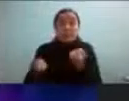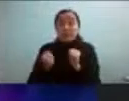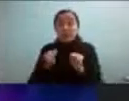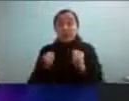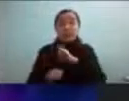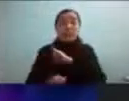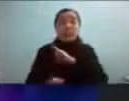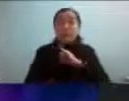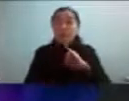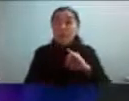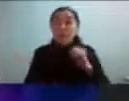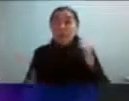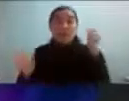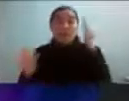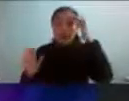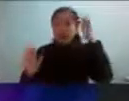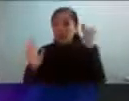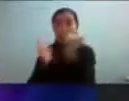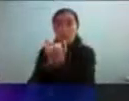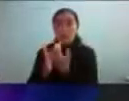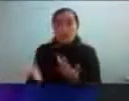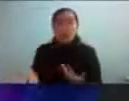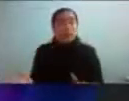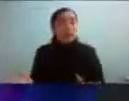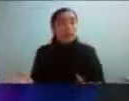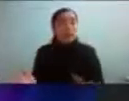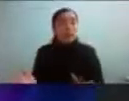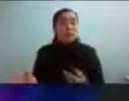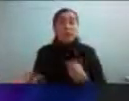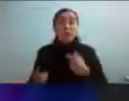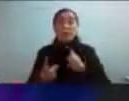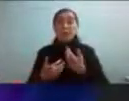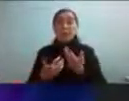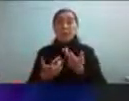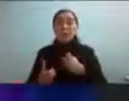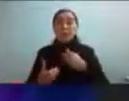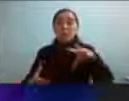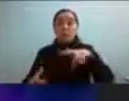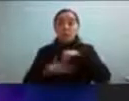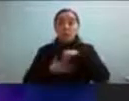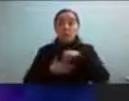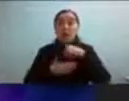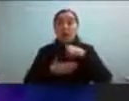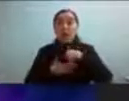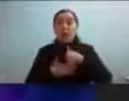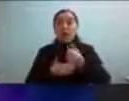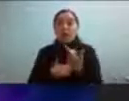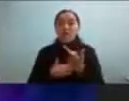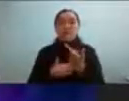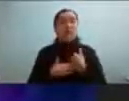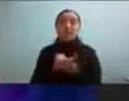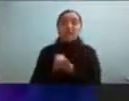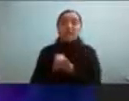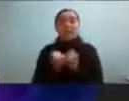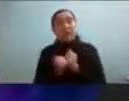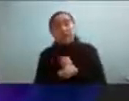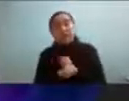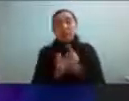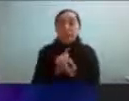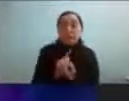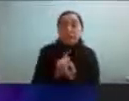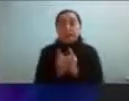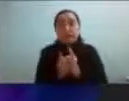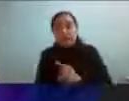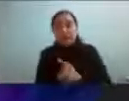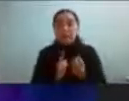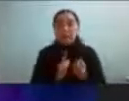se han vivido con anterioridad que quedaron digamos o sea como parte de una secuela y la persona se sobreadapta también todo lo que tiene que ver con